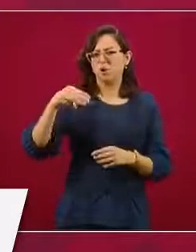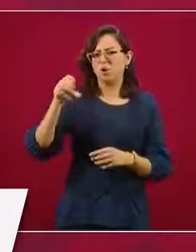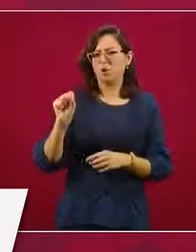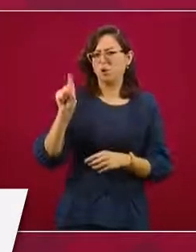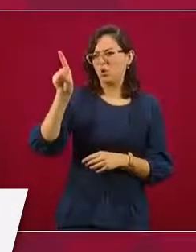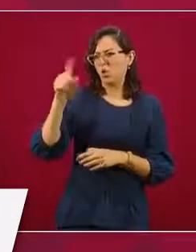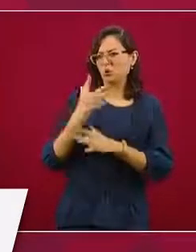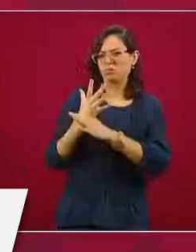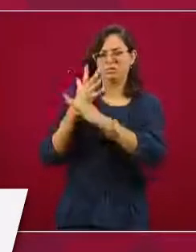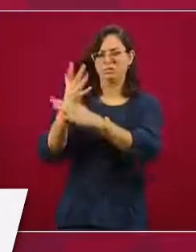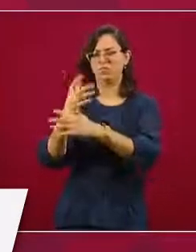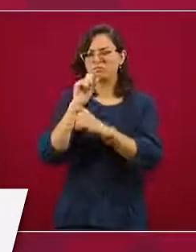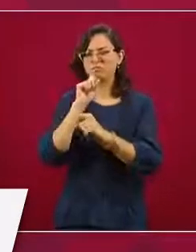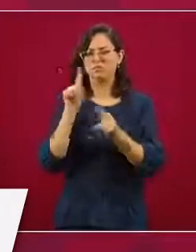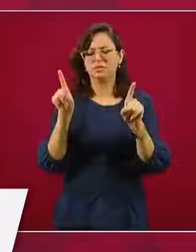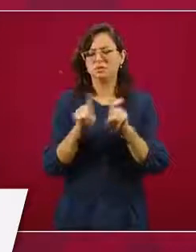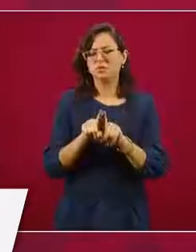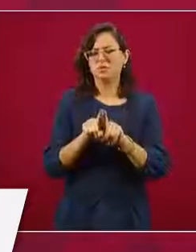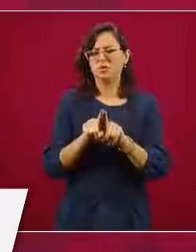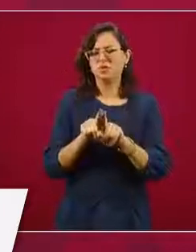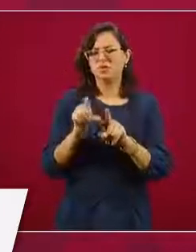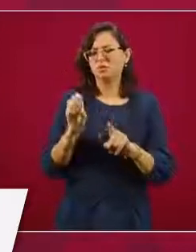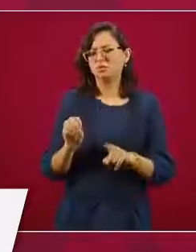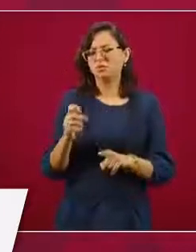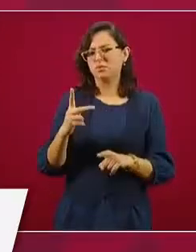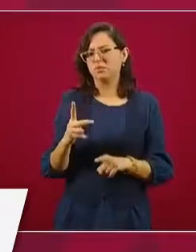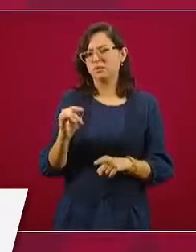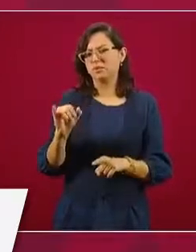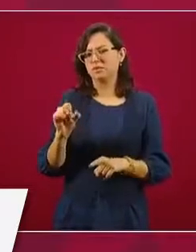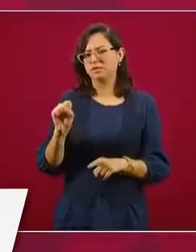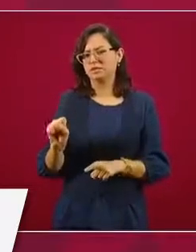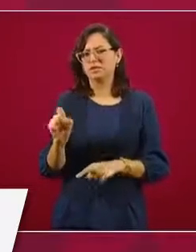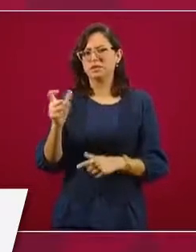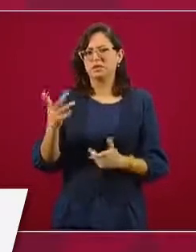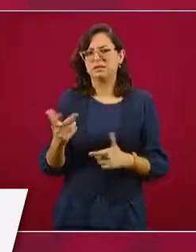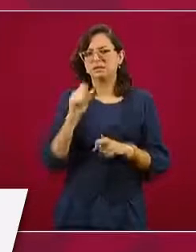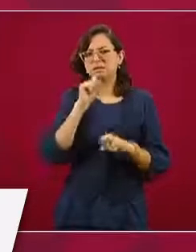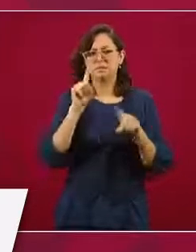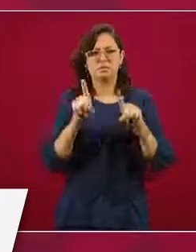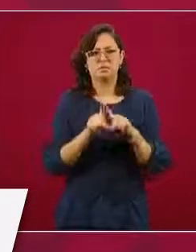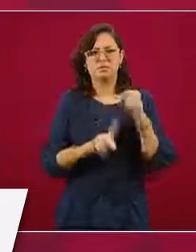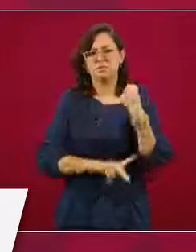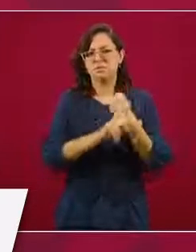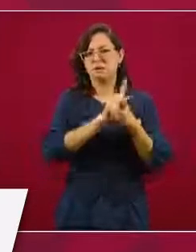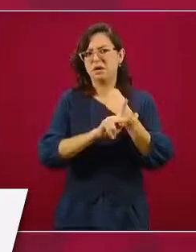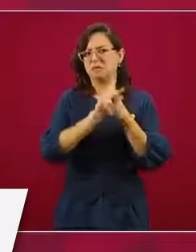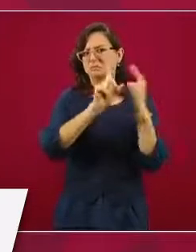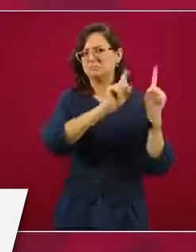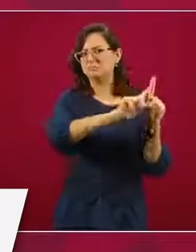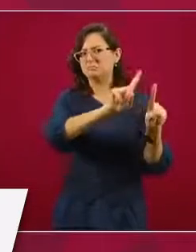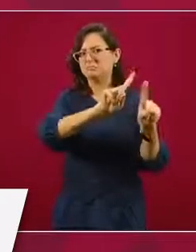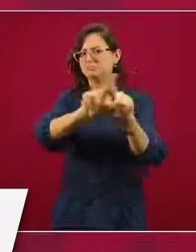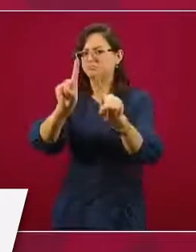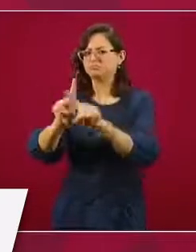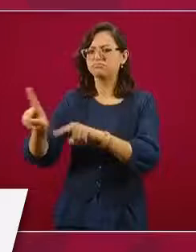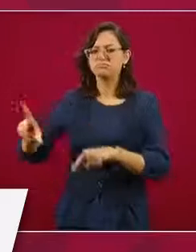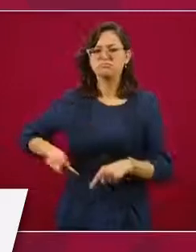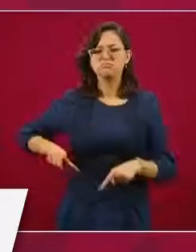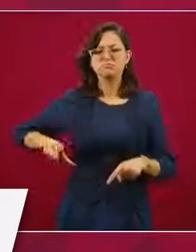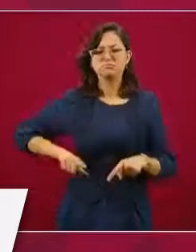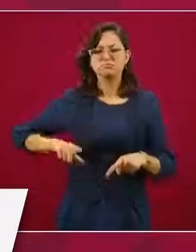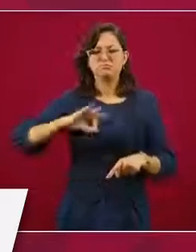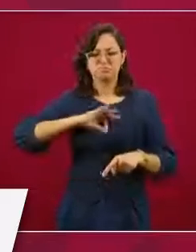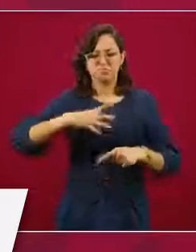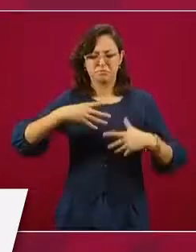Salud, la Organización Panamericana de la Salud y prácticamente cualquiera de los gobiernos nacionales o subnacionales para representar la